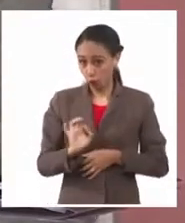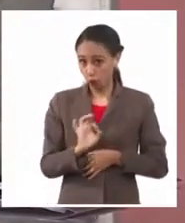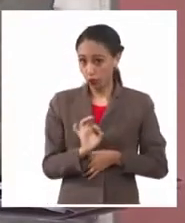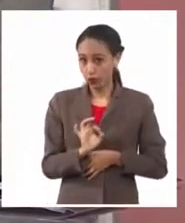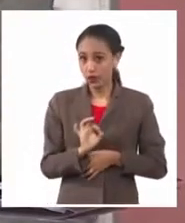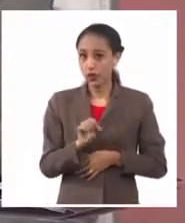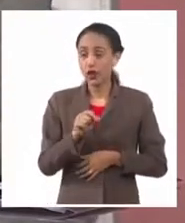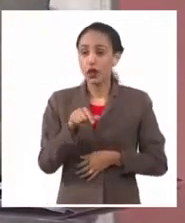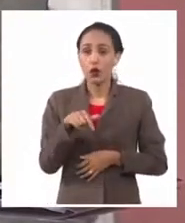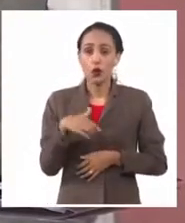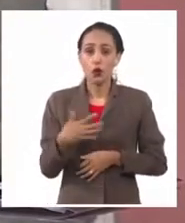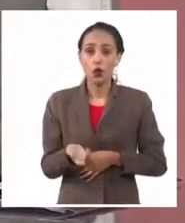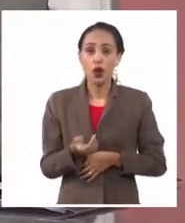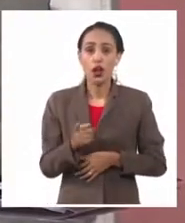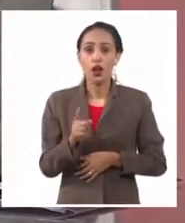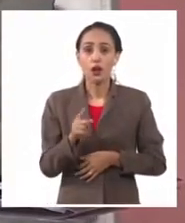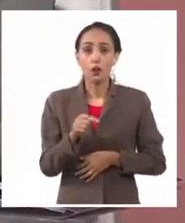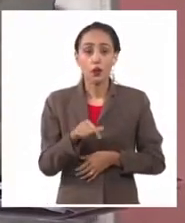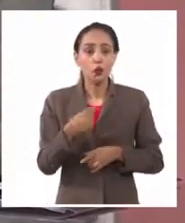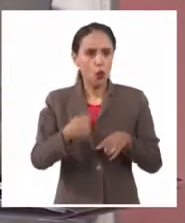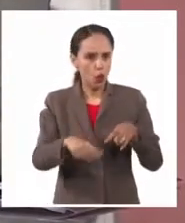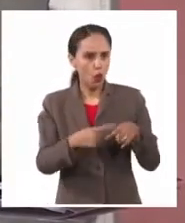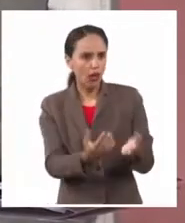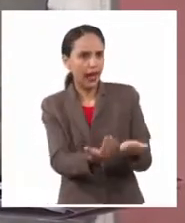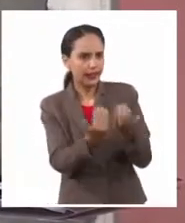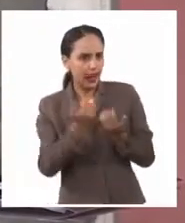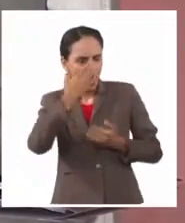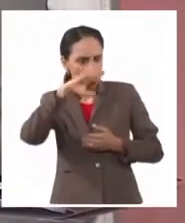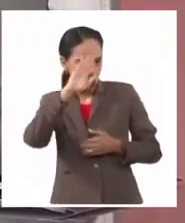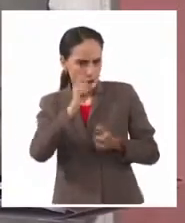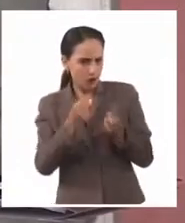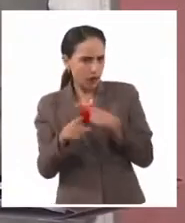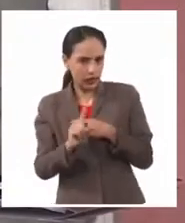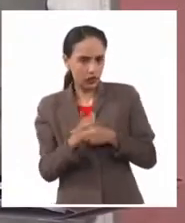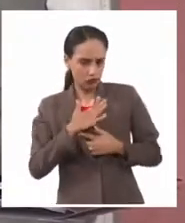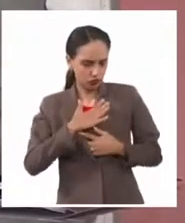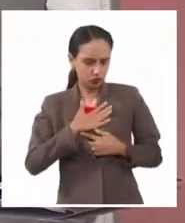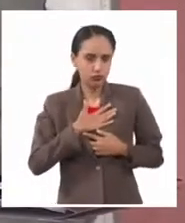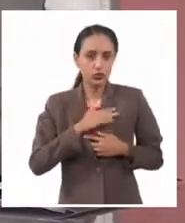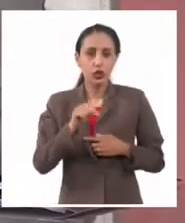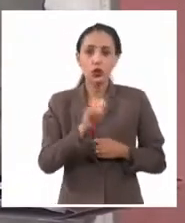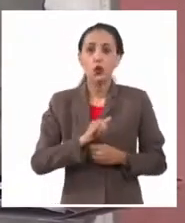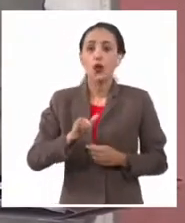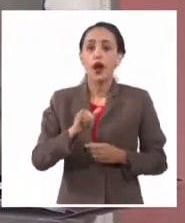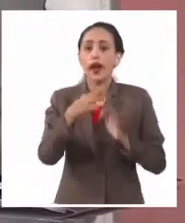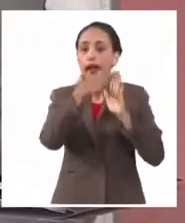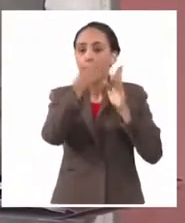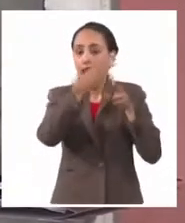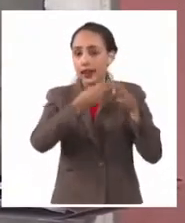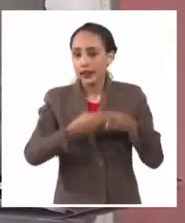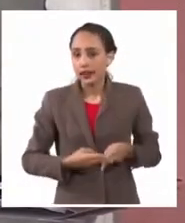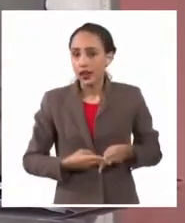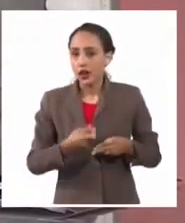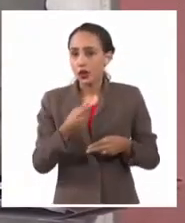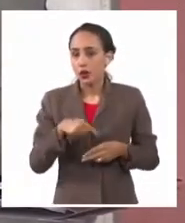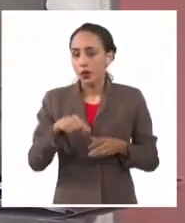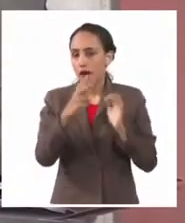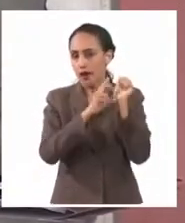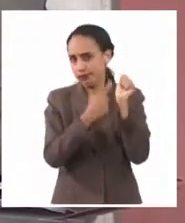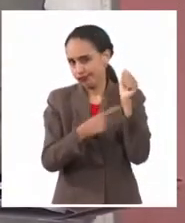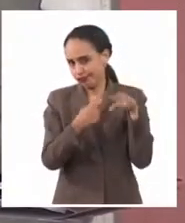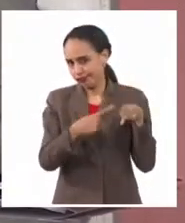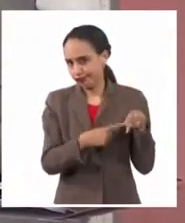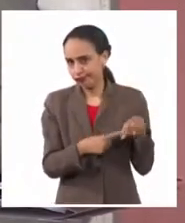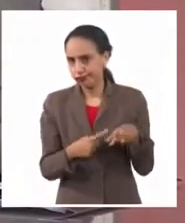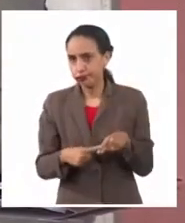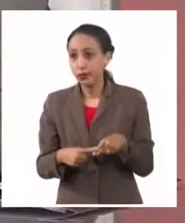carácter no comercial de las importaciones y la 207 el listado de valoración en aduanas. Estas